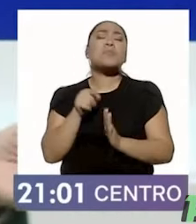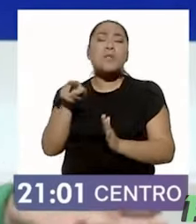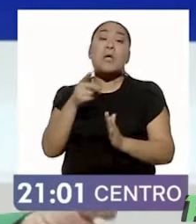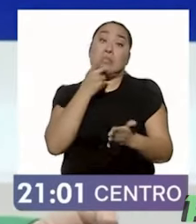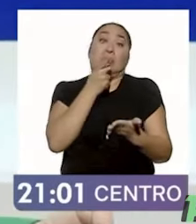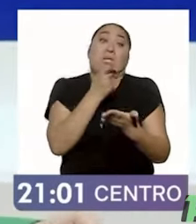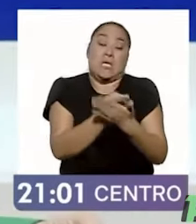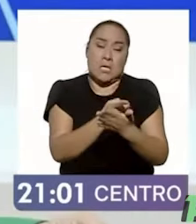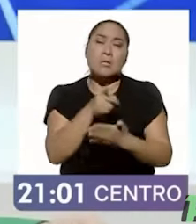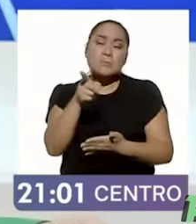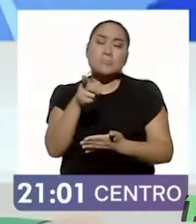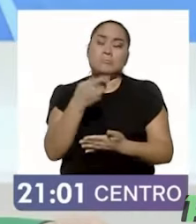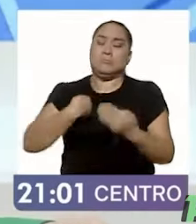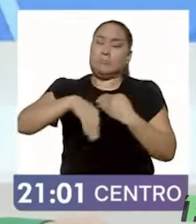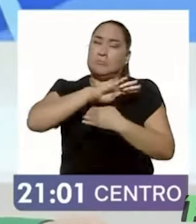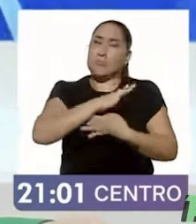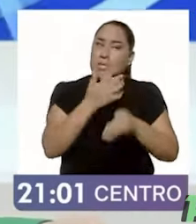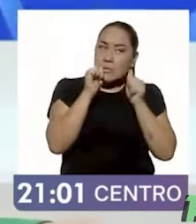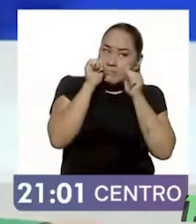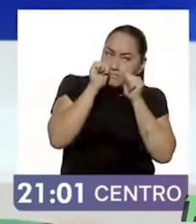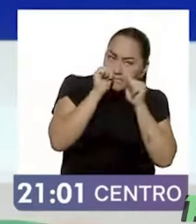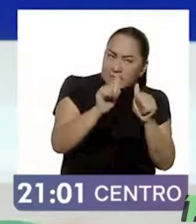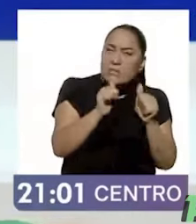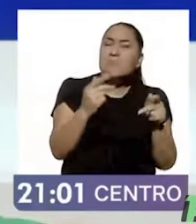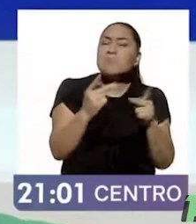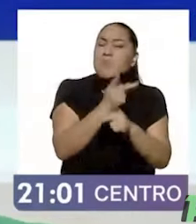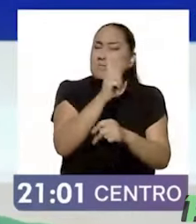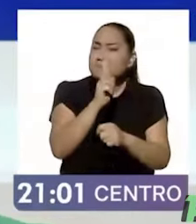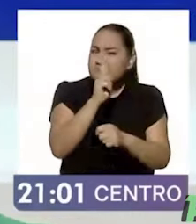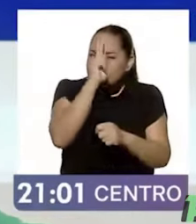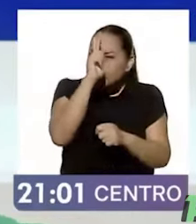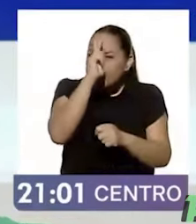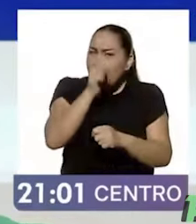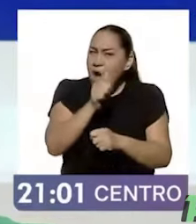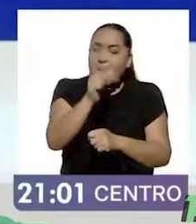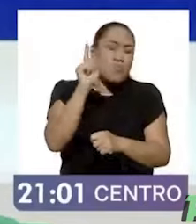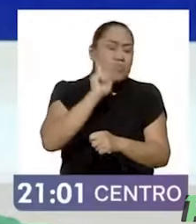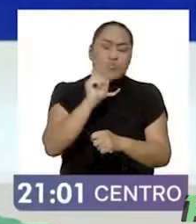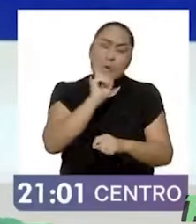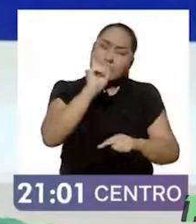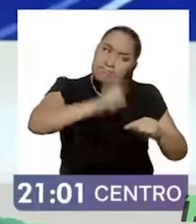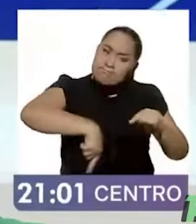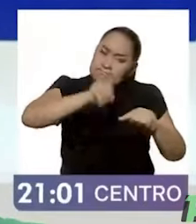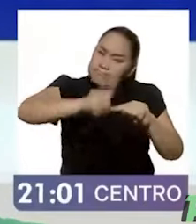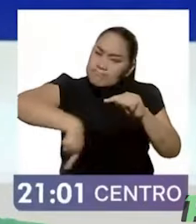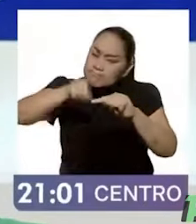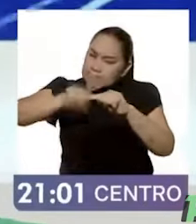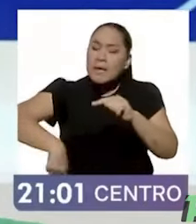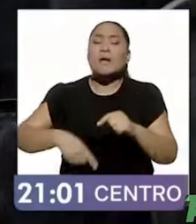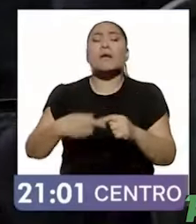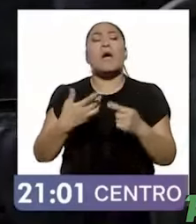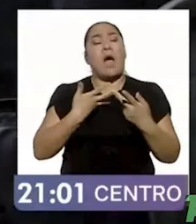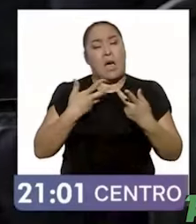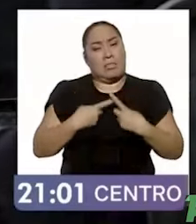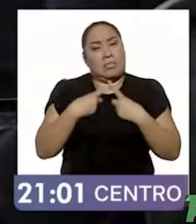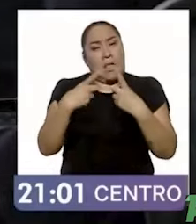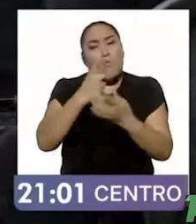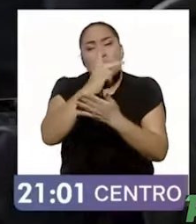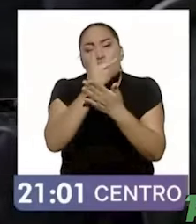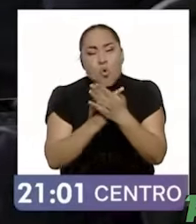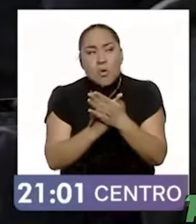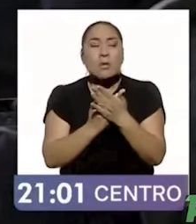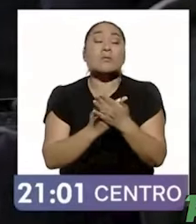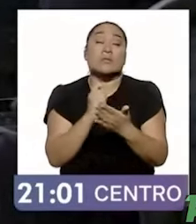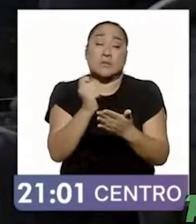atender las violencias contra las mujeres y da programas muy específicos. Las